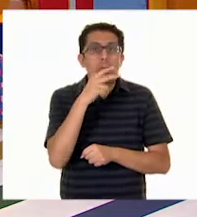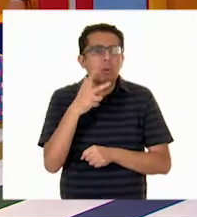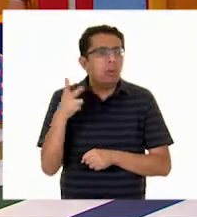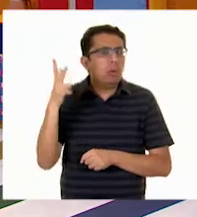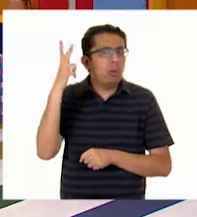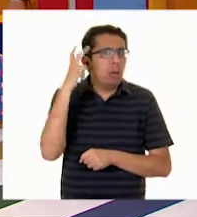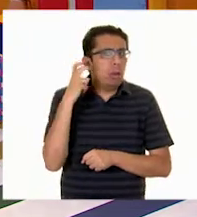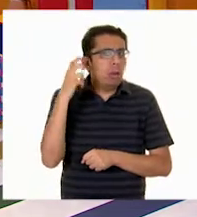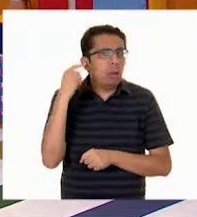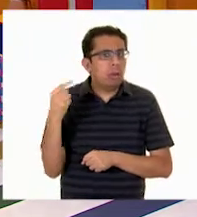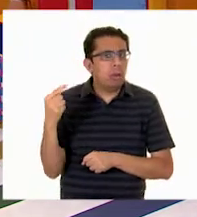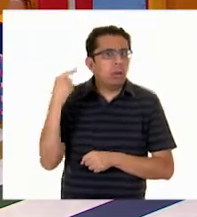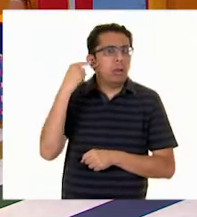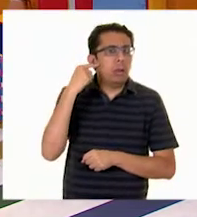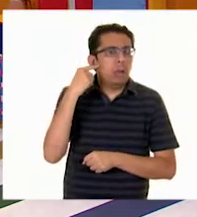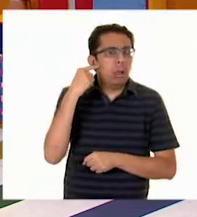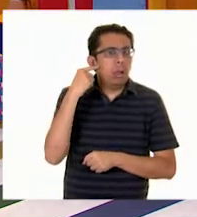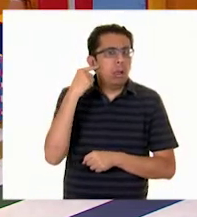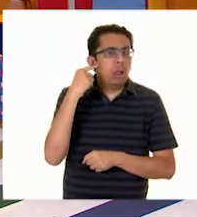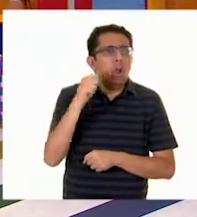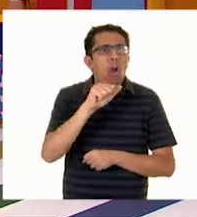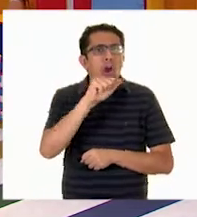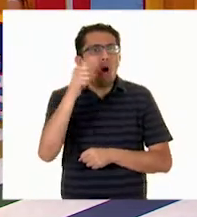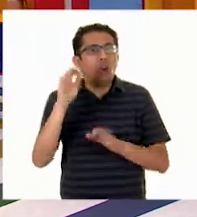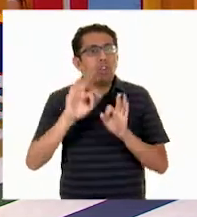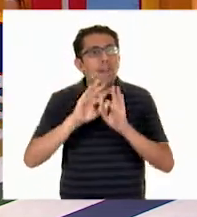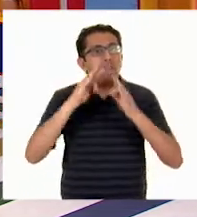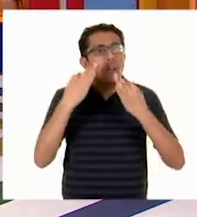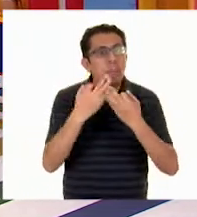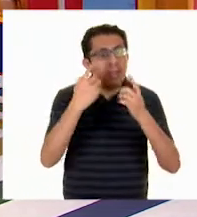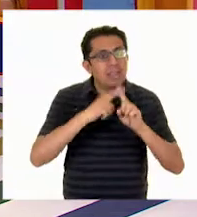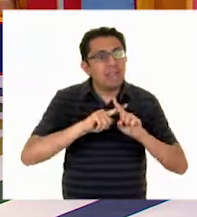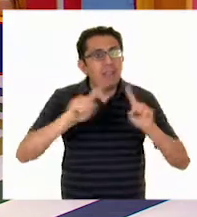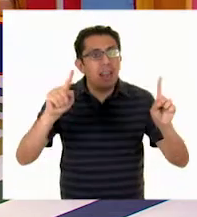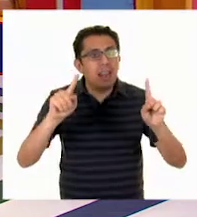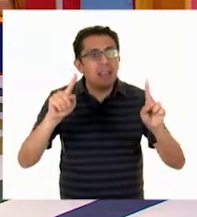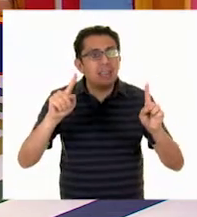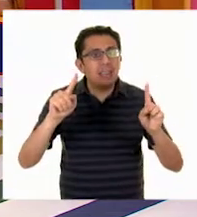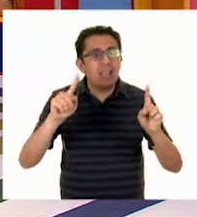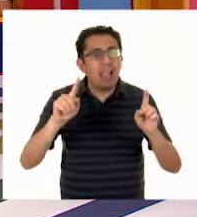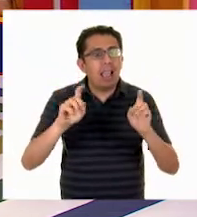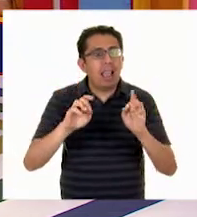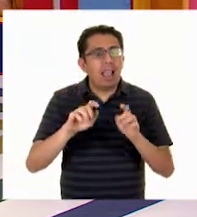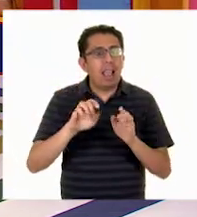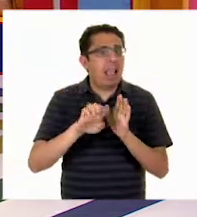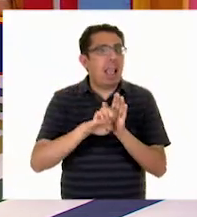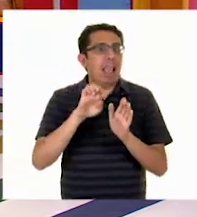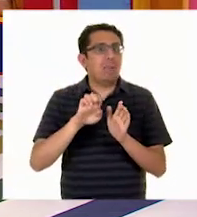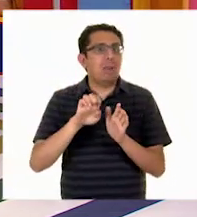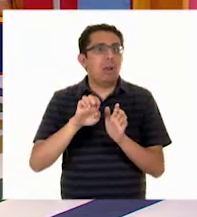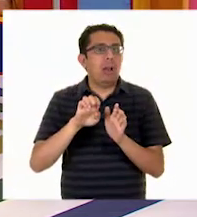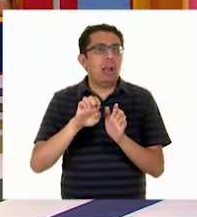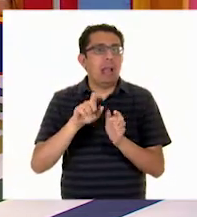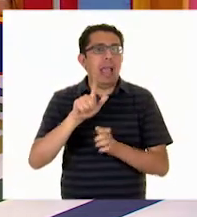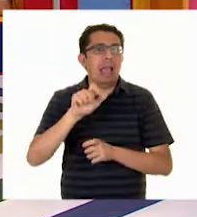sentido del oído, sino que son escuchadas de otra manera, ¿sí? Como la lengua de señas mexicanas. Exacto. Que